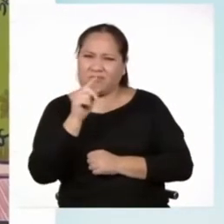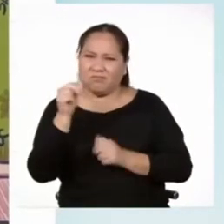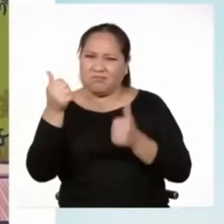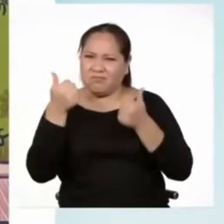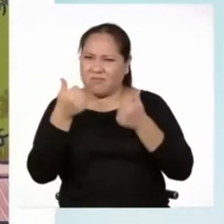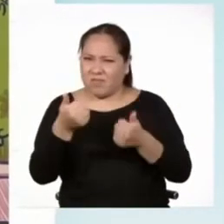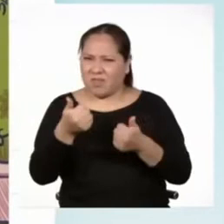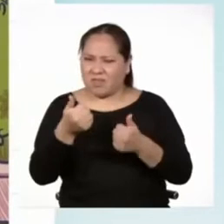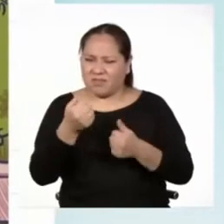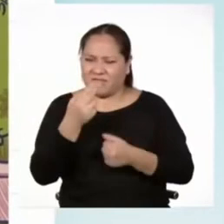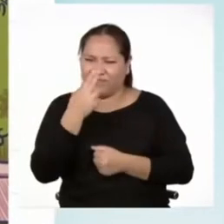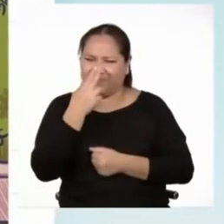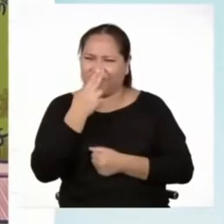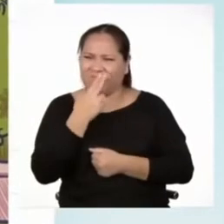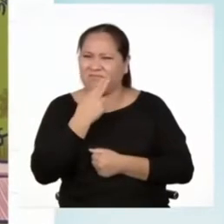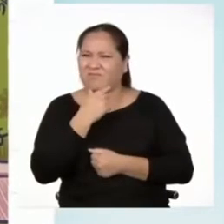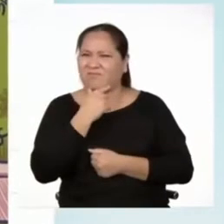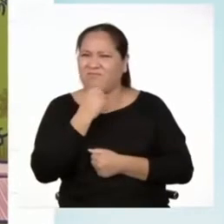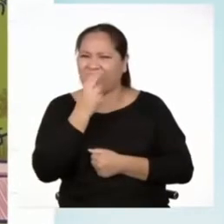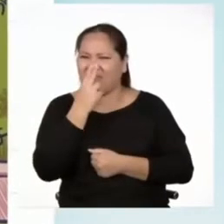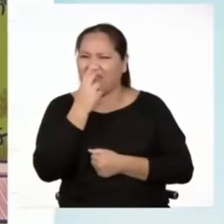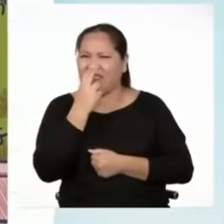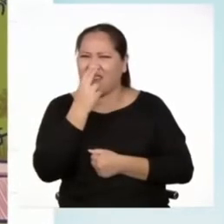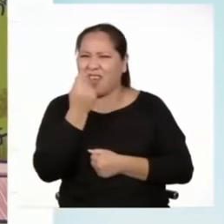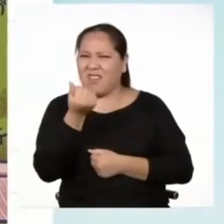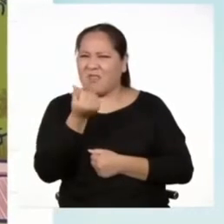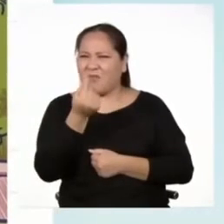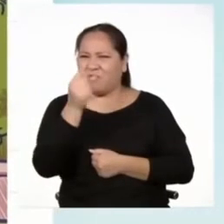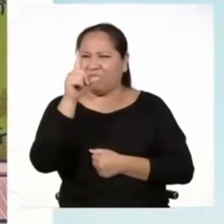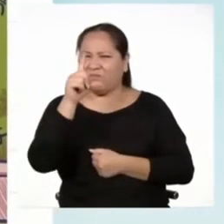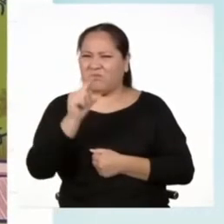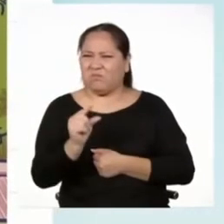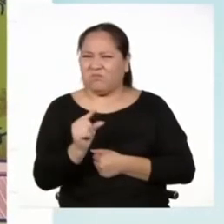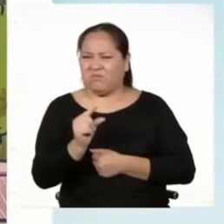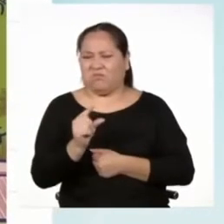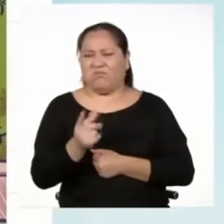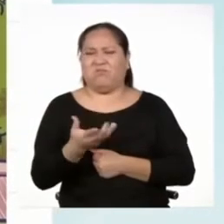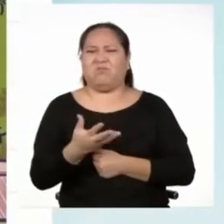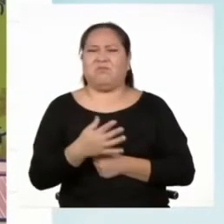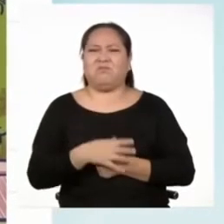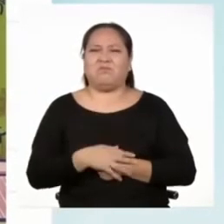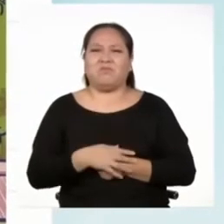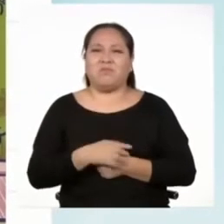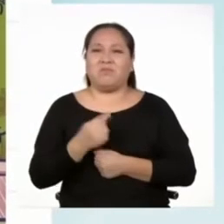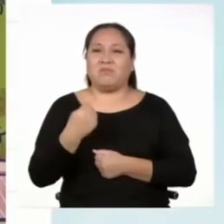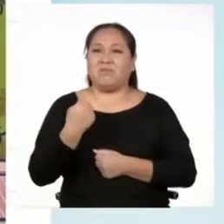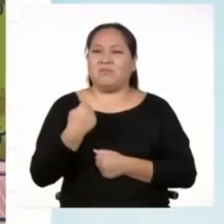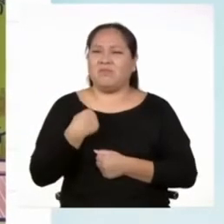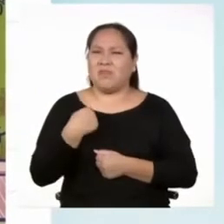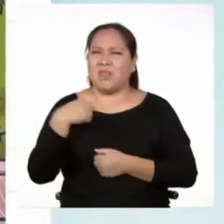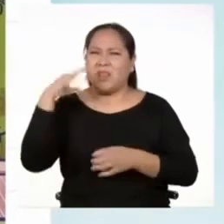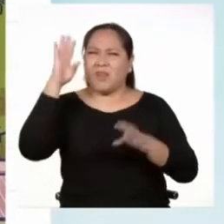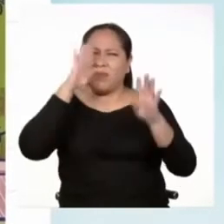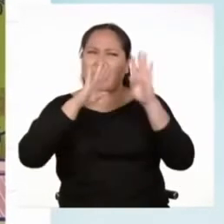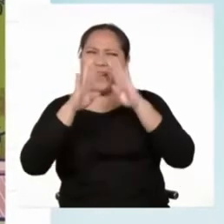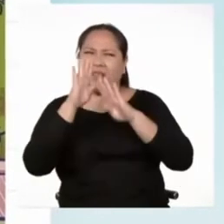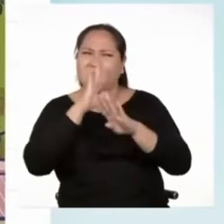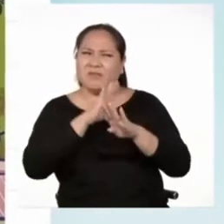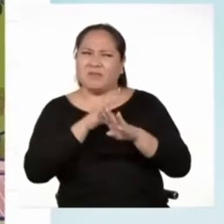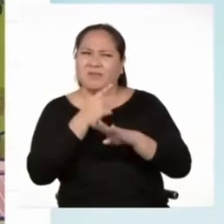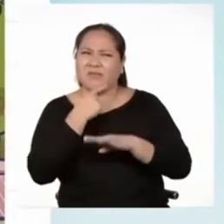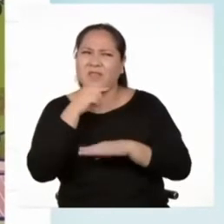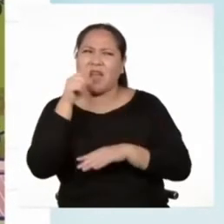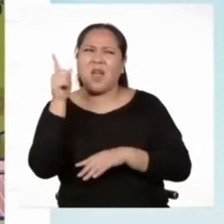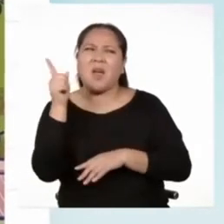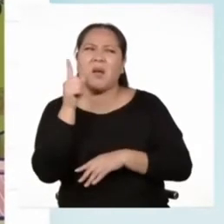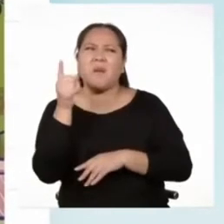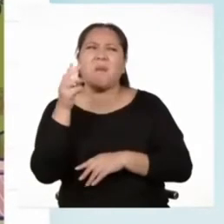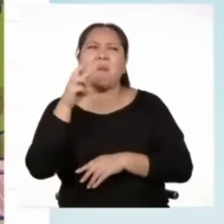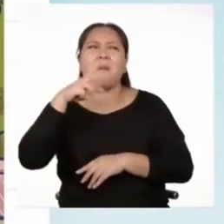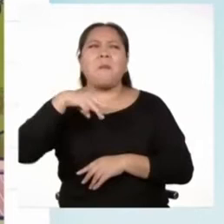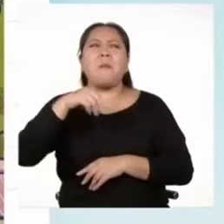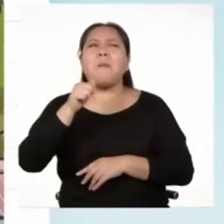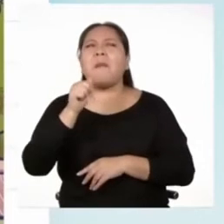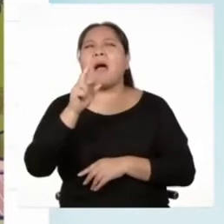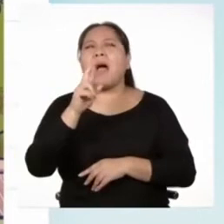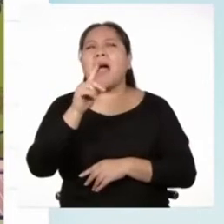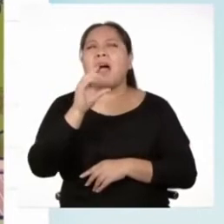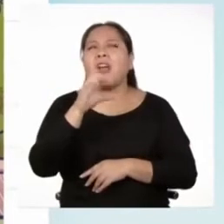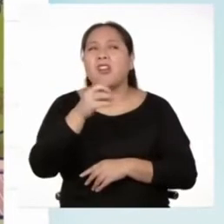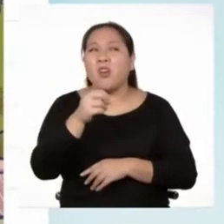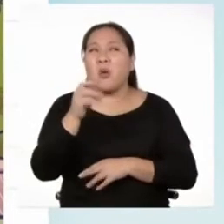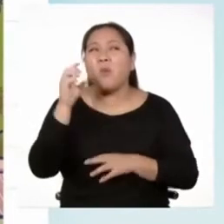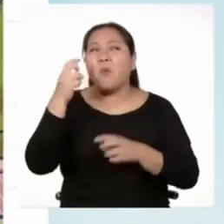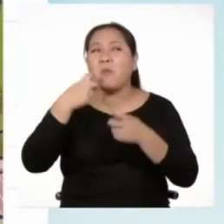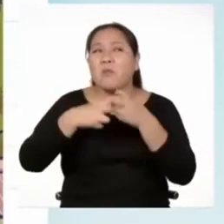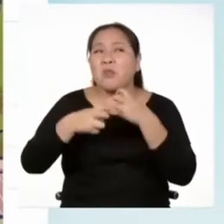y es dudoso por el precio. Además, le preocupa que se lo dio Marco, su amigo que tuvo problemas en la